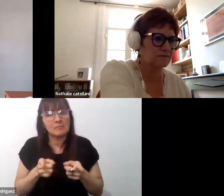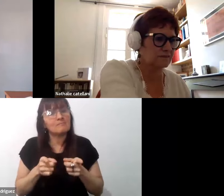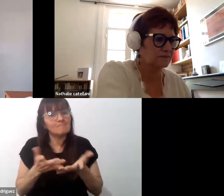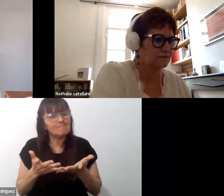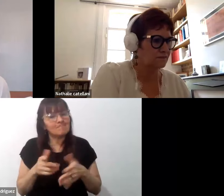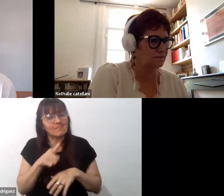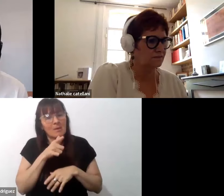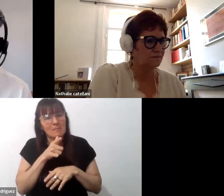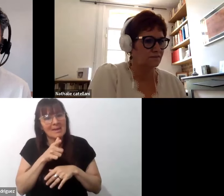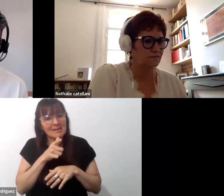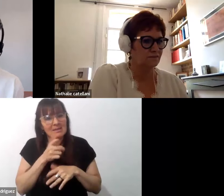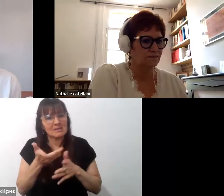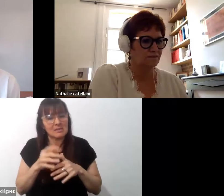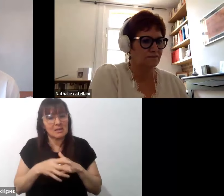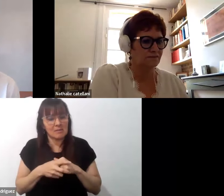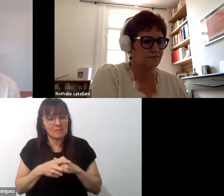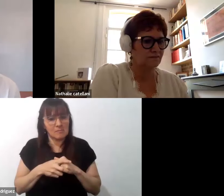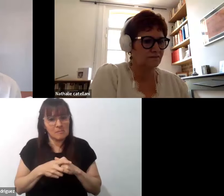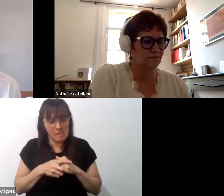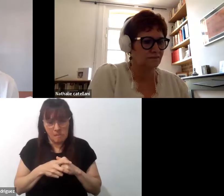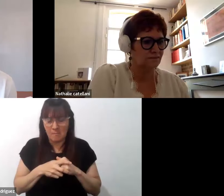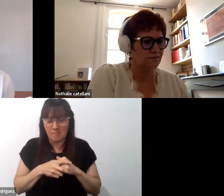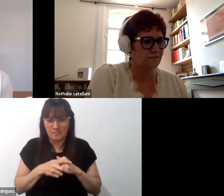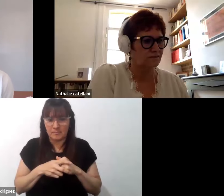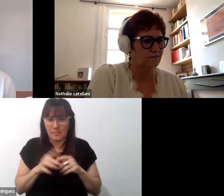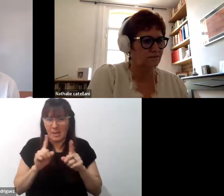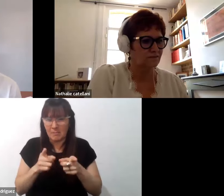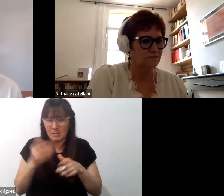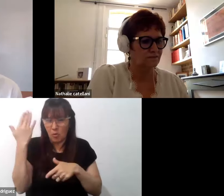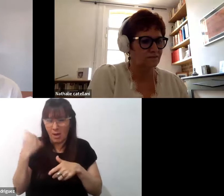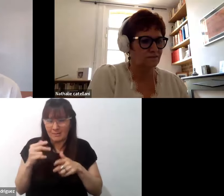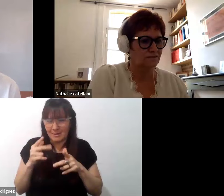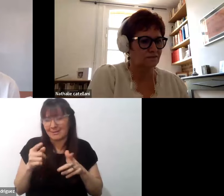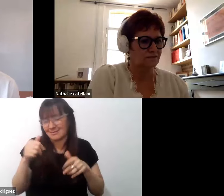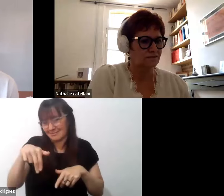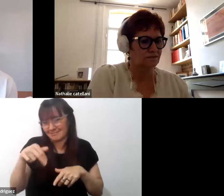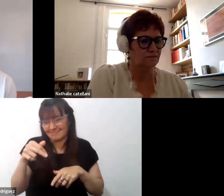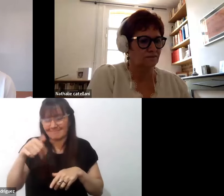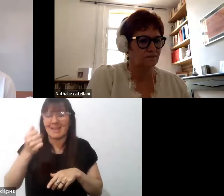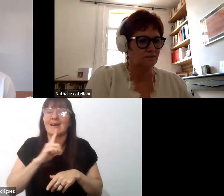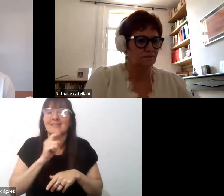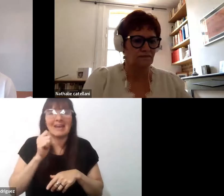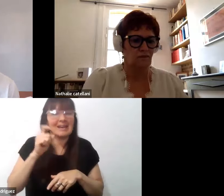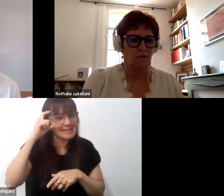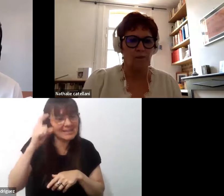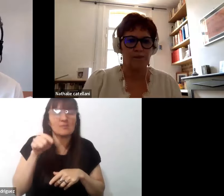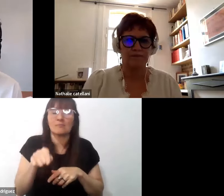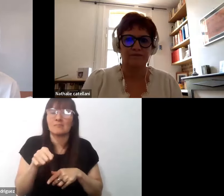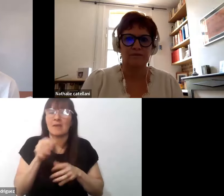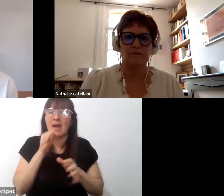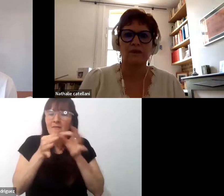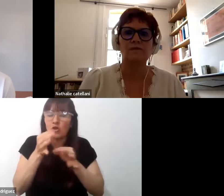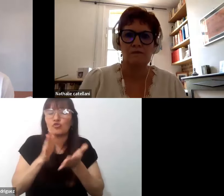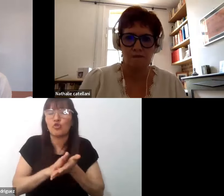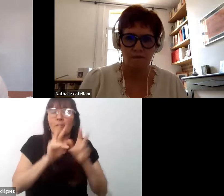apoyándome y puntualizando en esta distinción que hace Natali entre la investigación para